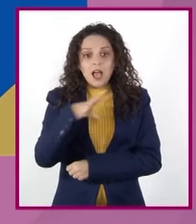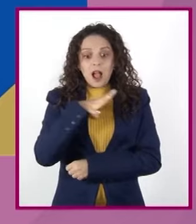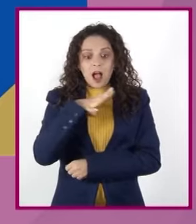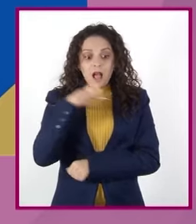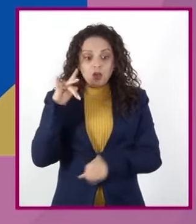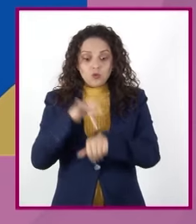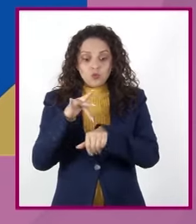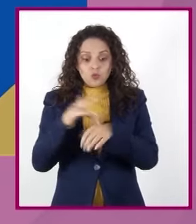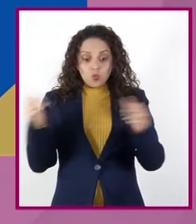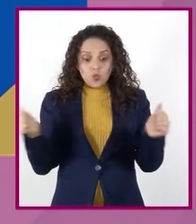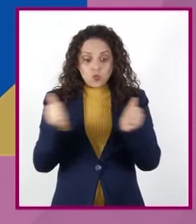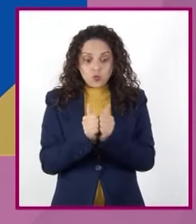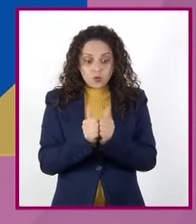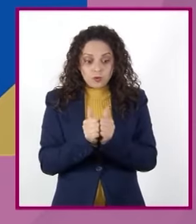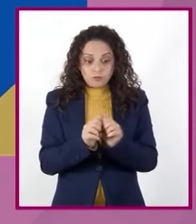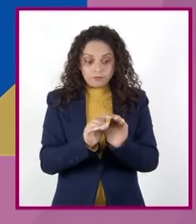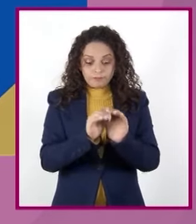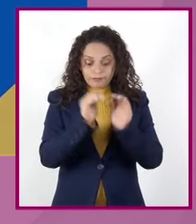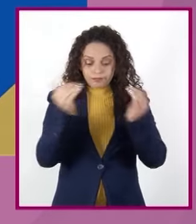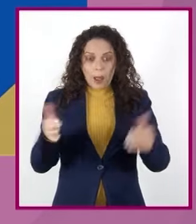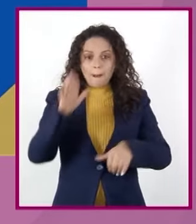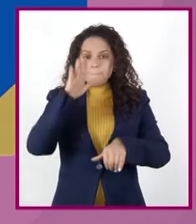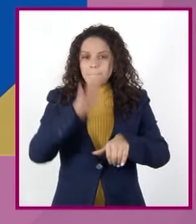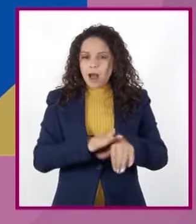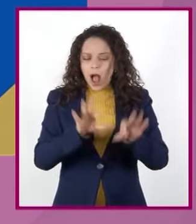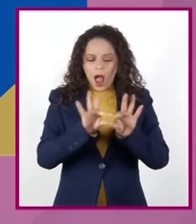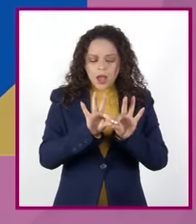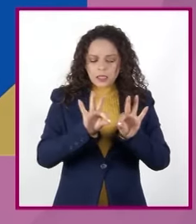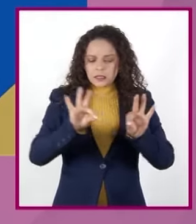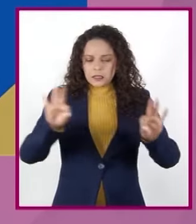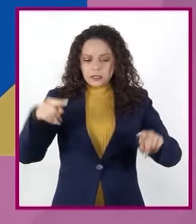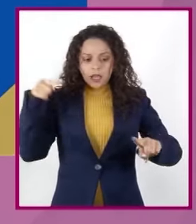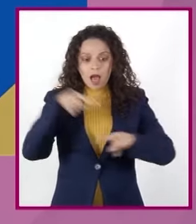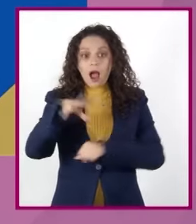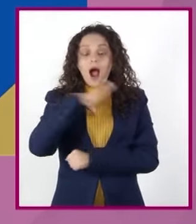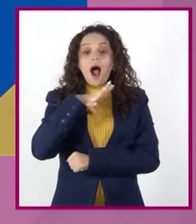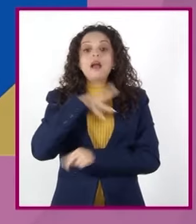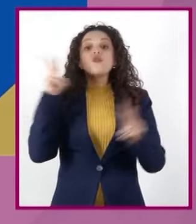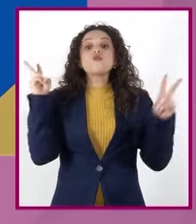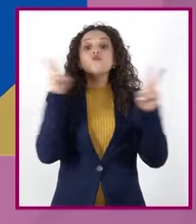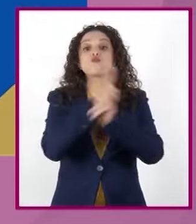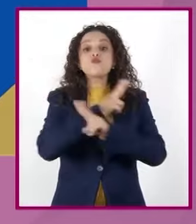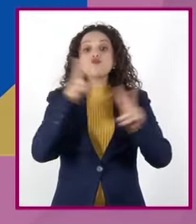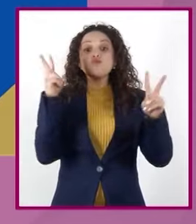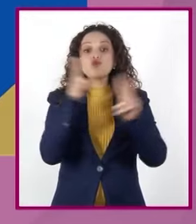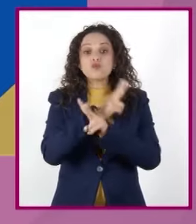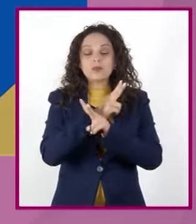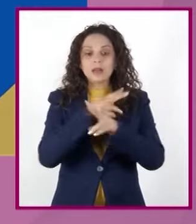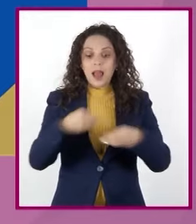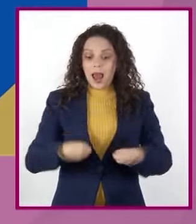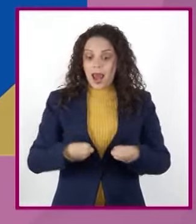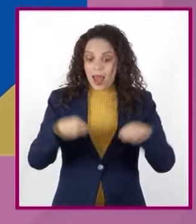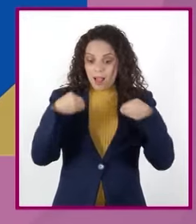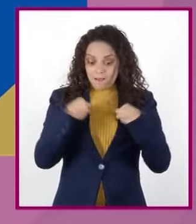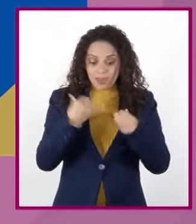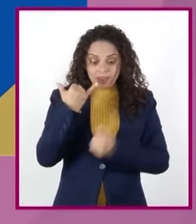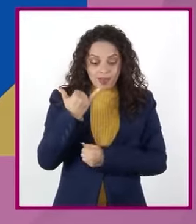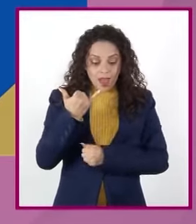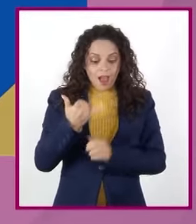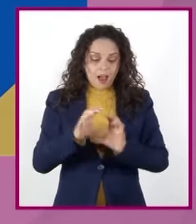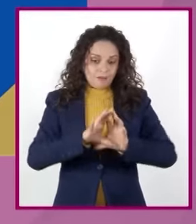superficie terrestre. Es la más delgada y en ella se encuentra el aire que respiramos, así como la vida en el planeta.